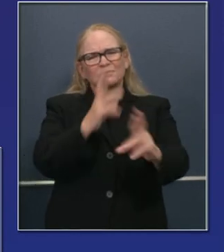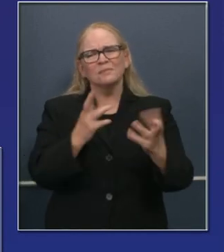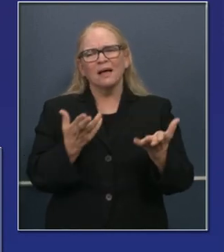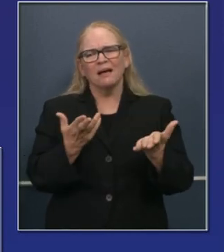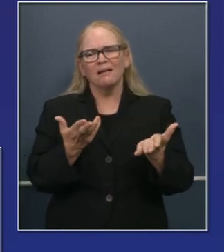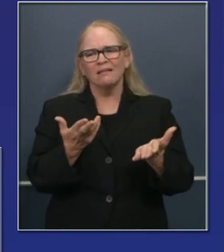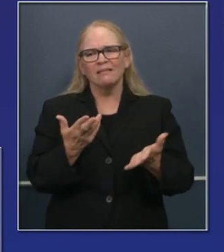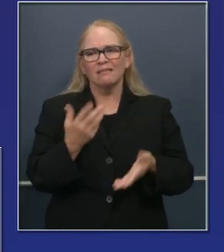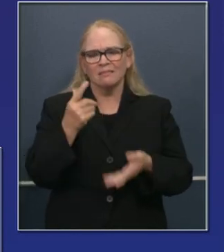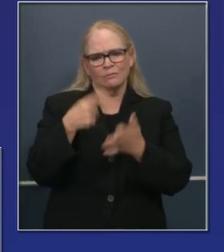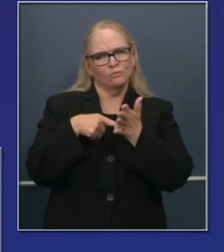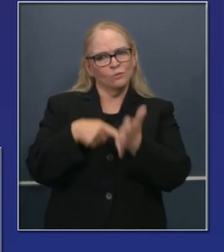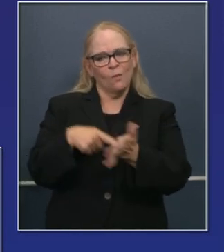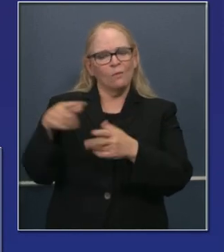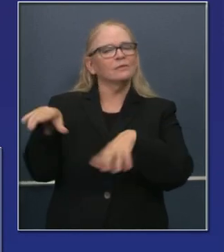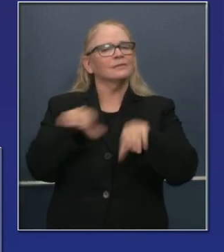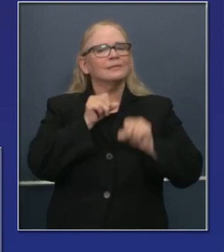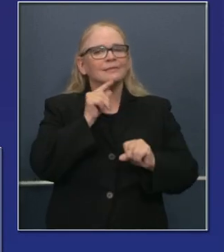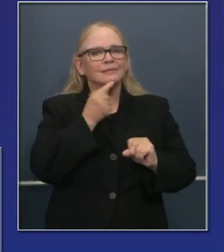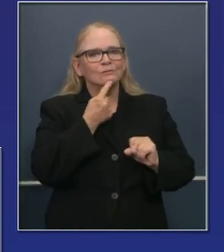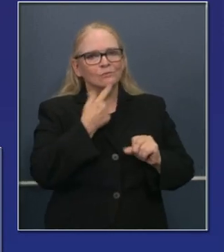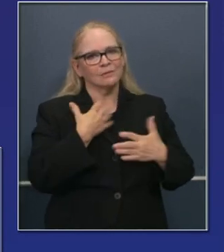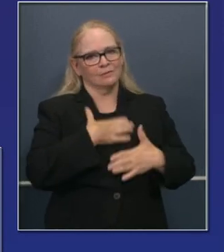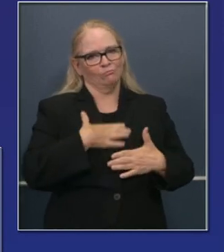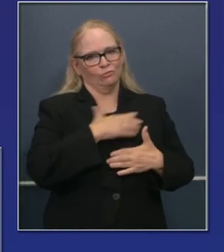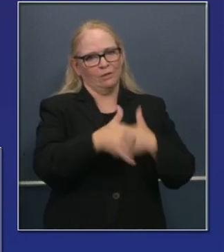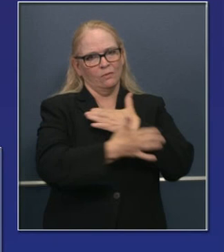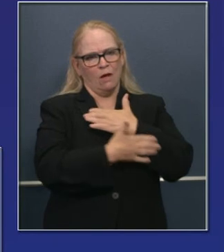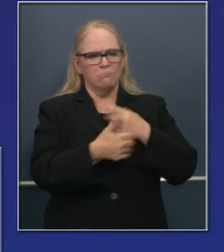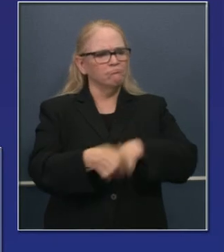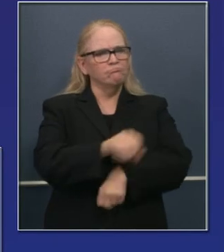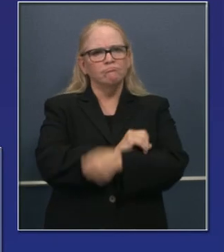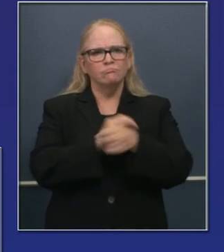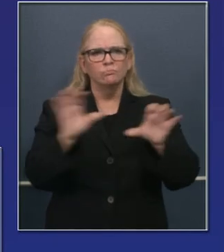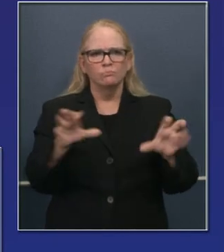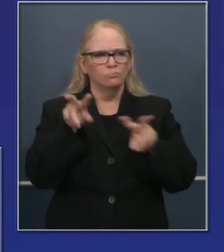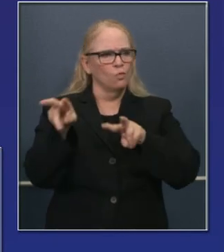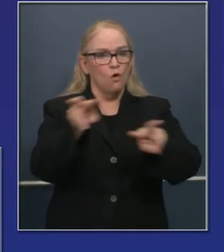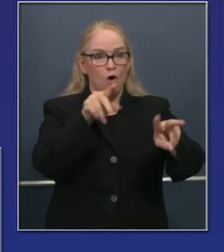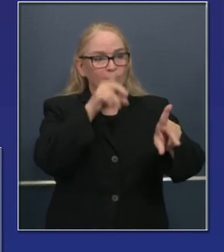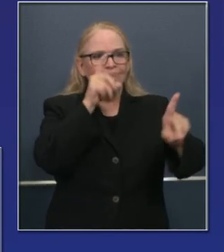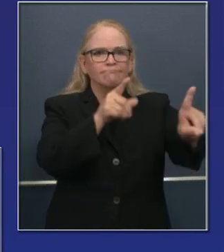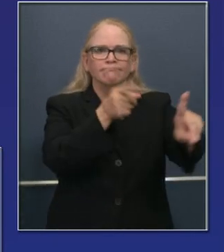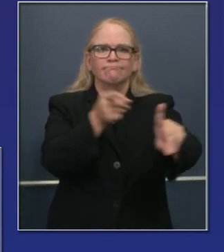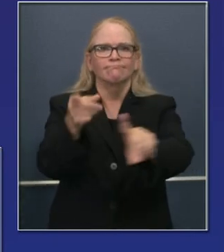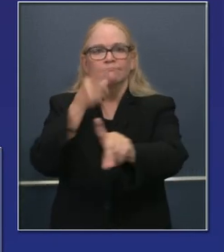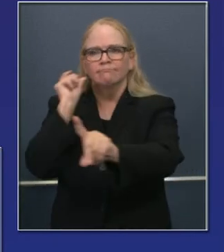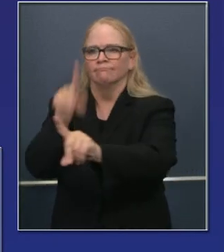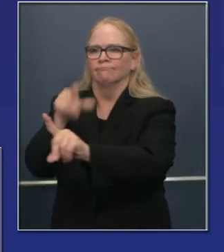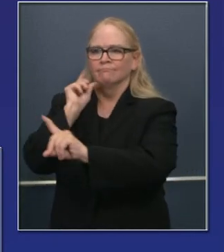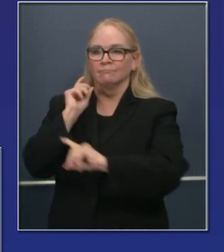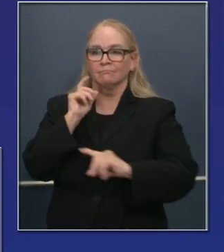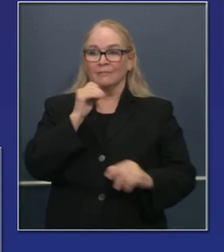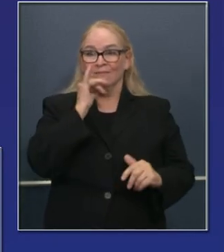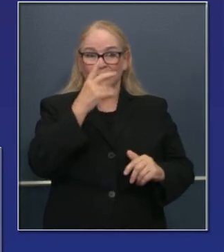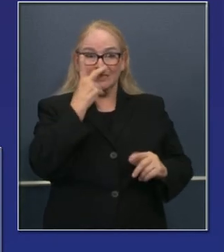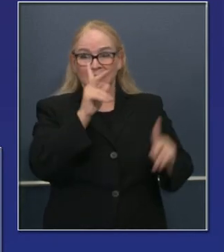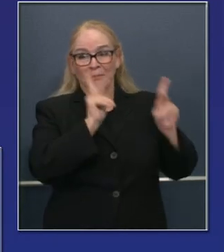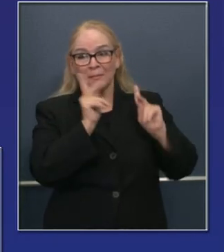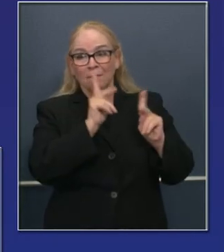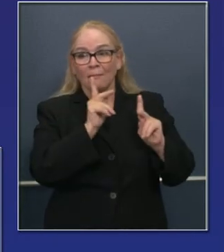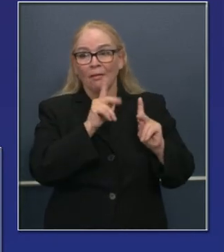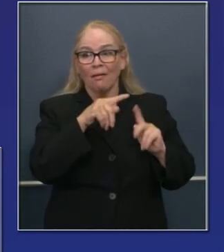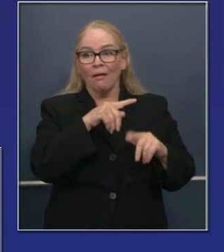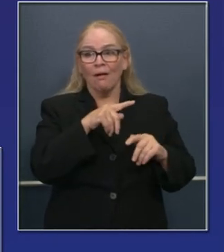señal alentadora. Para mí sigue siendo increíble cuando uno sale a la calle y que vea personas que